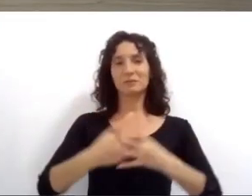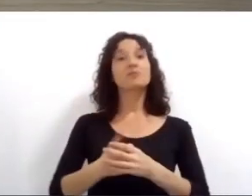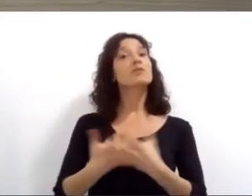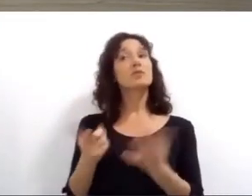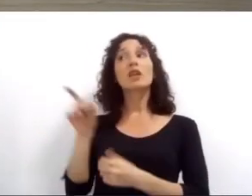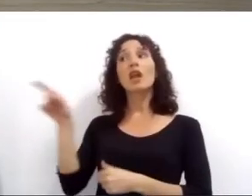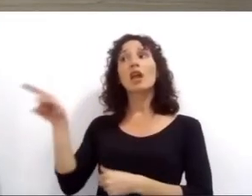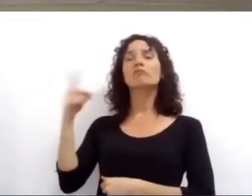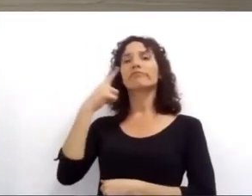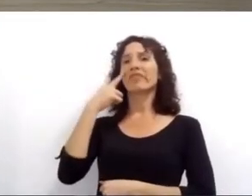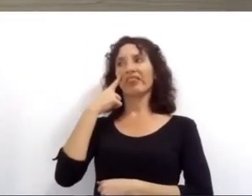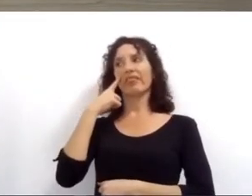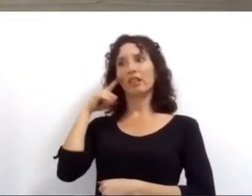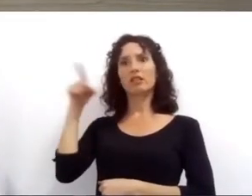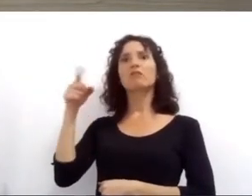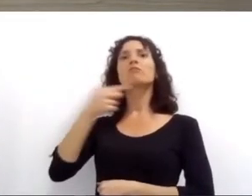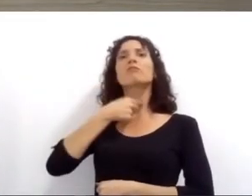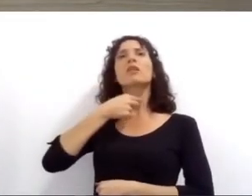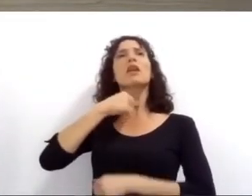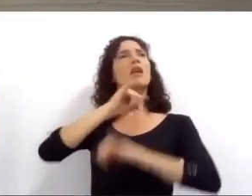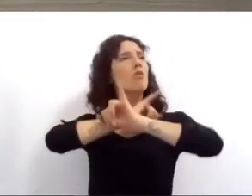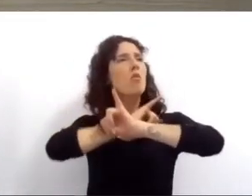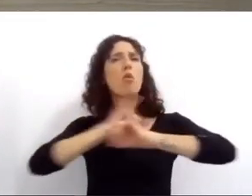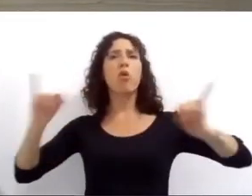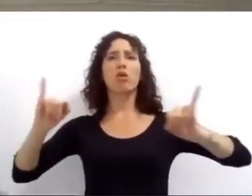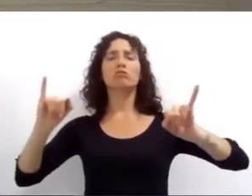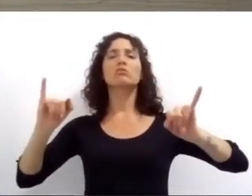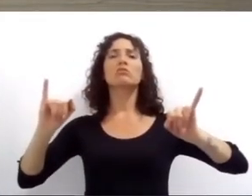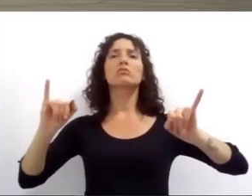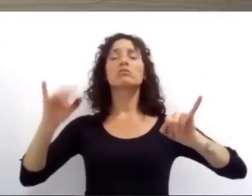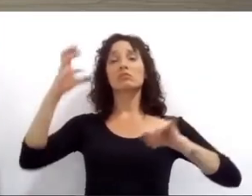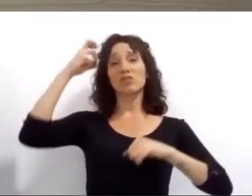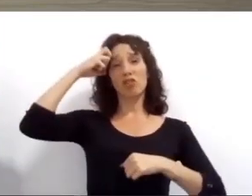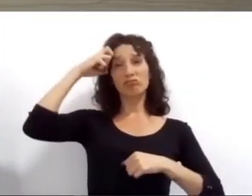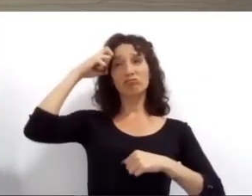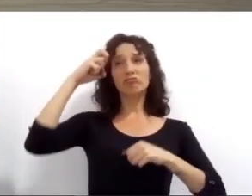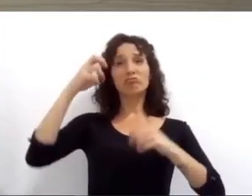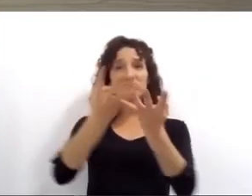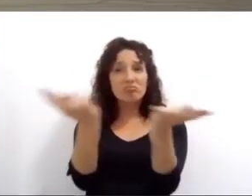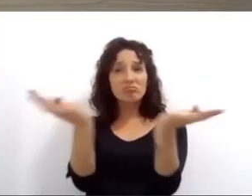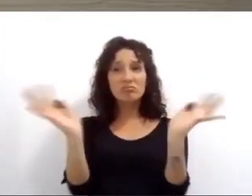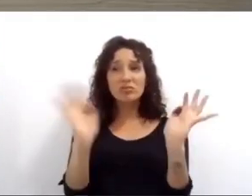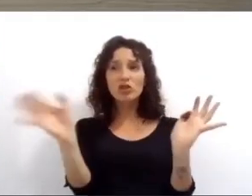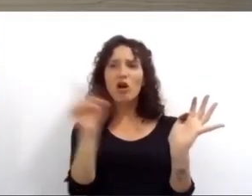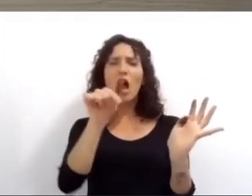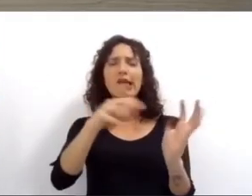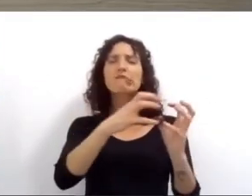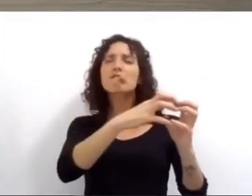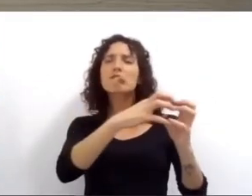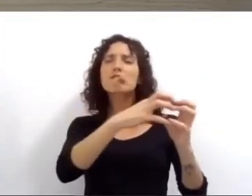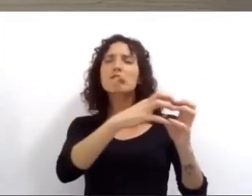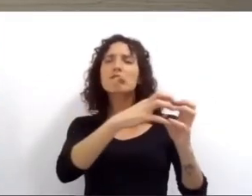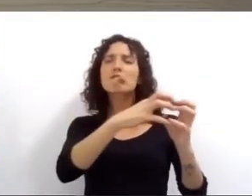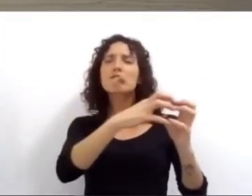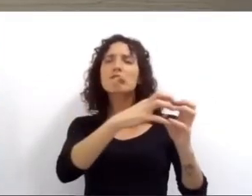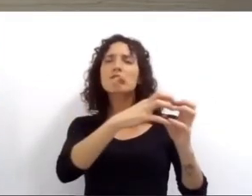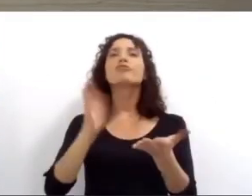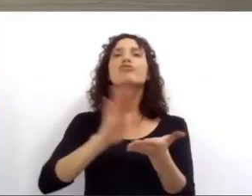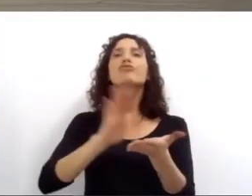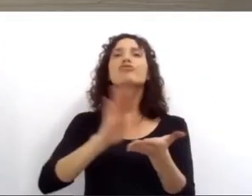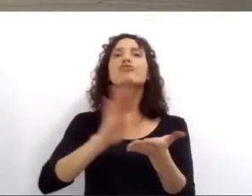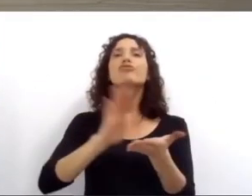mensaje para este consejo trate y discuta la limitación del tiempo y gastos de campaña